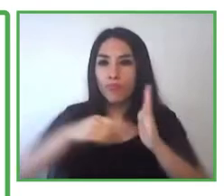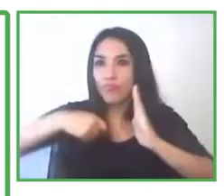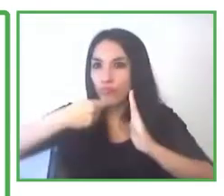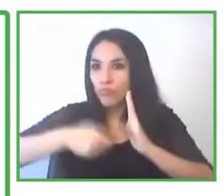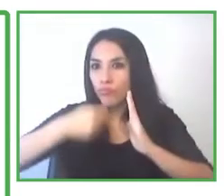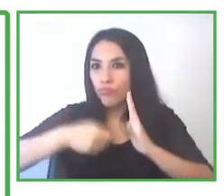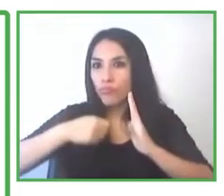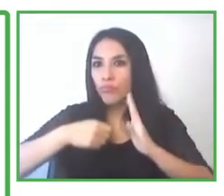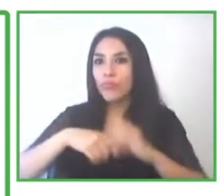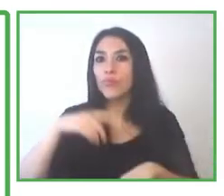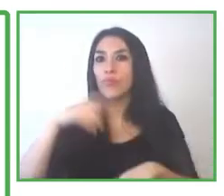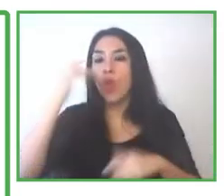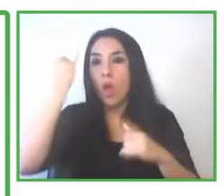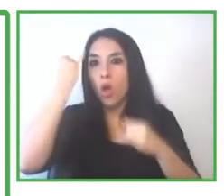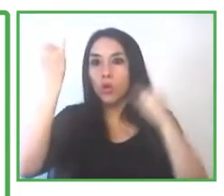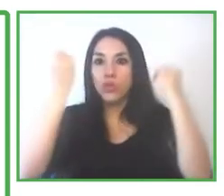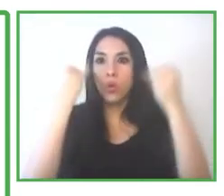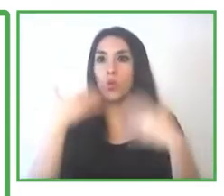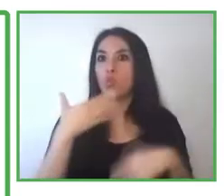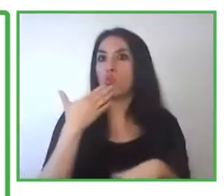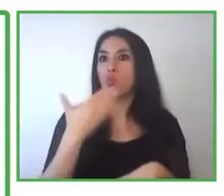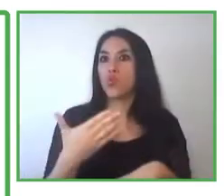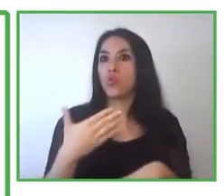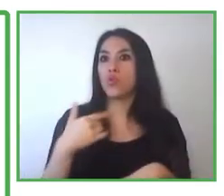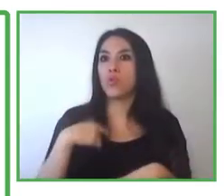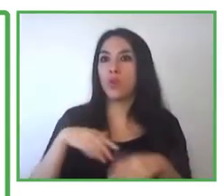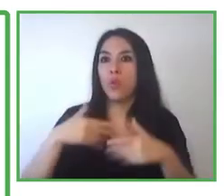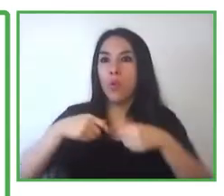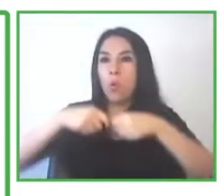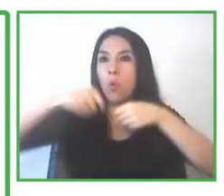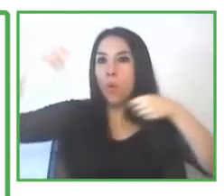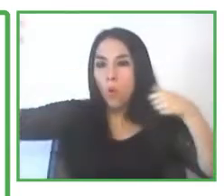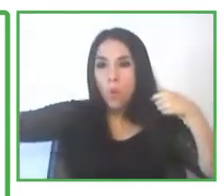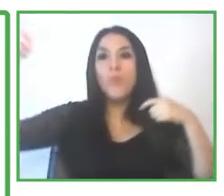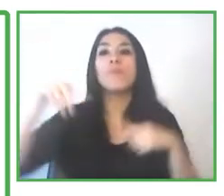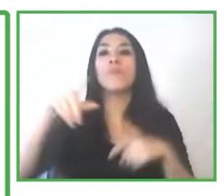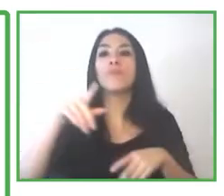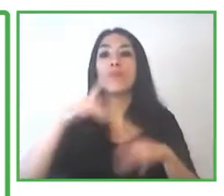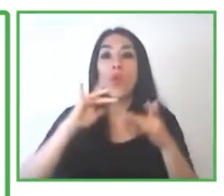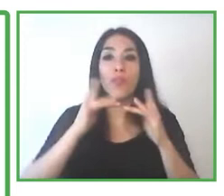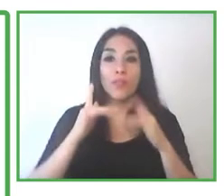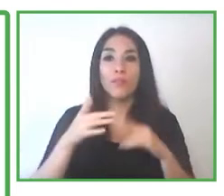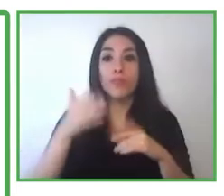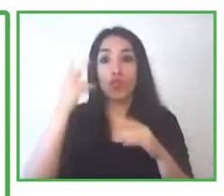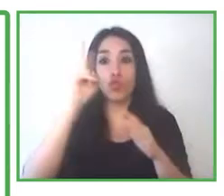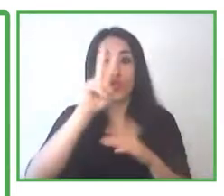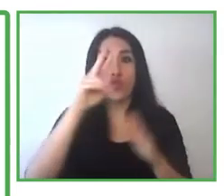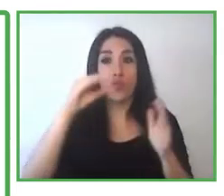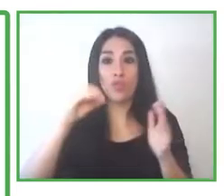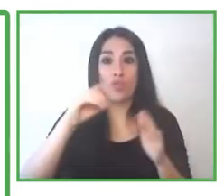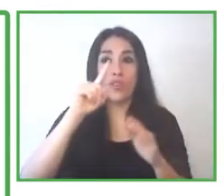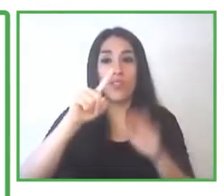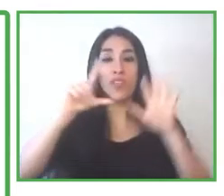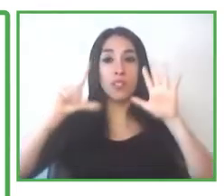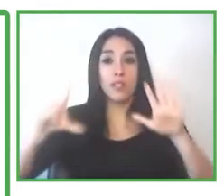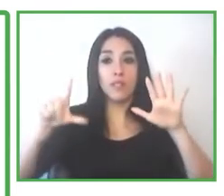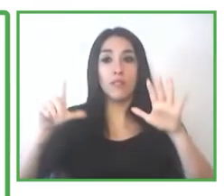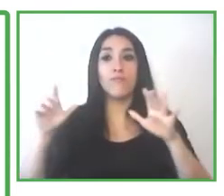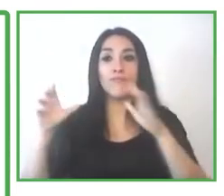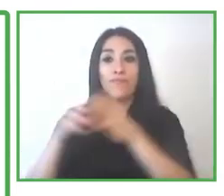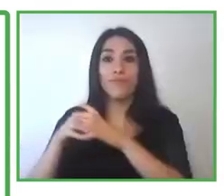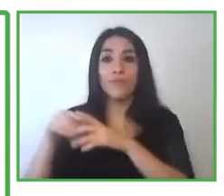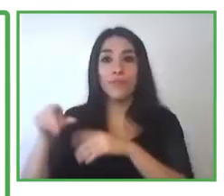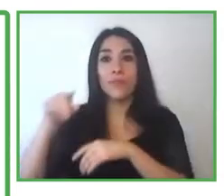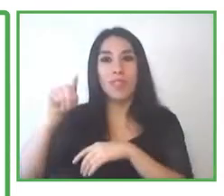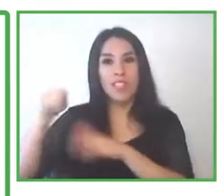Como algunos de ustedes sabrán, en 2017, Zero Project y Ashoka se aliaron para crear